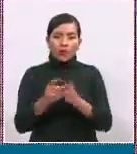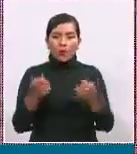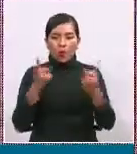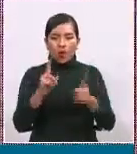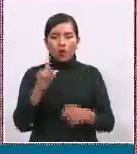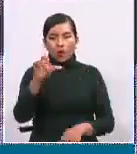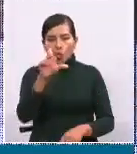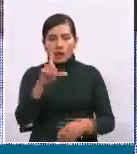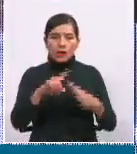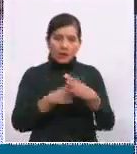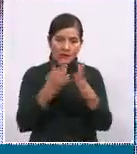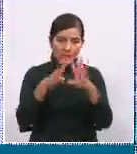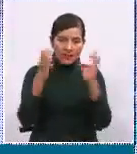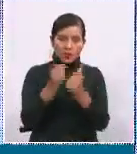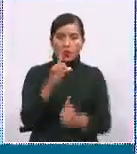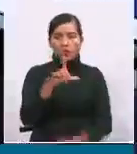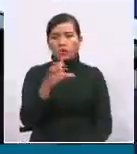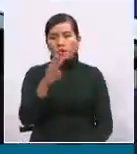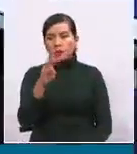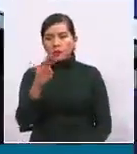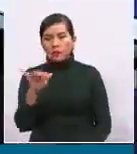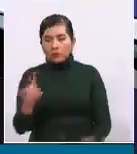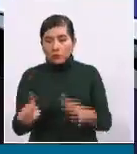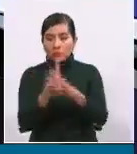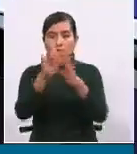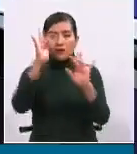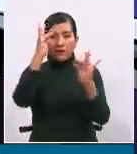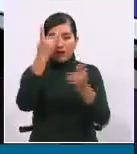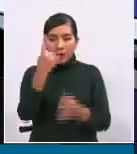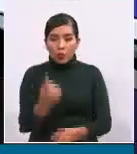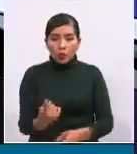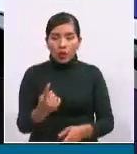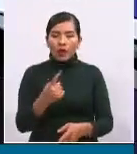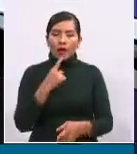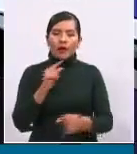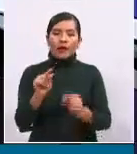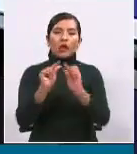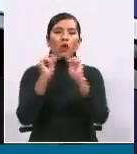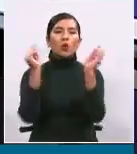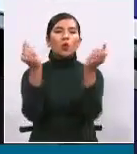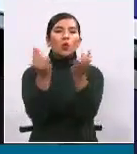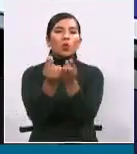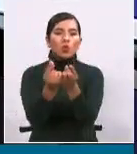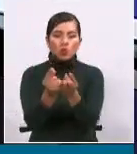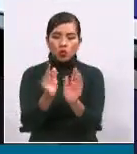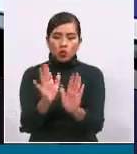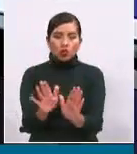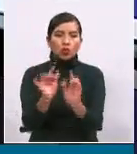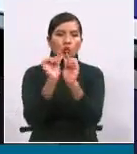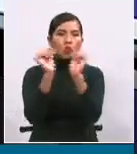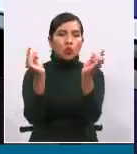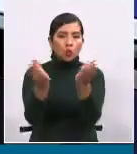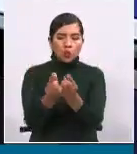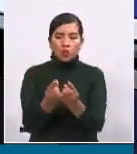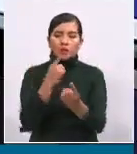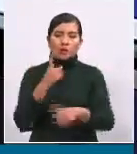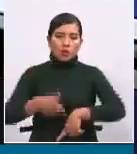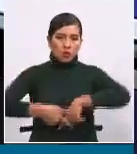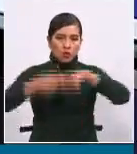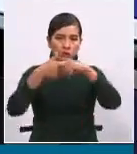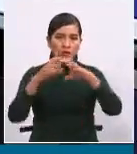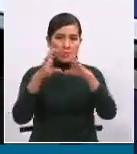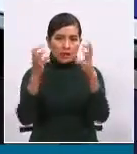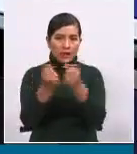de los días algún caso, se suspende las clases solamente para el curso y tendrán que pasar